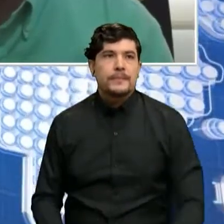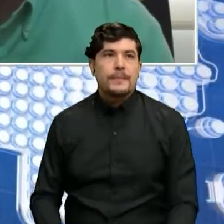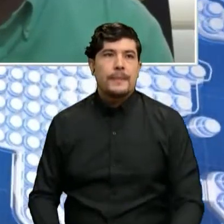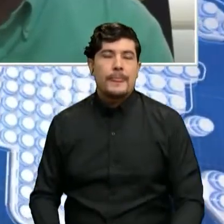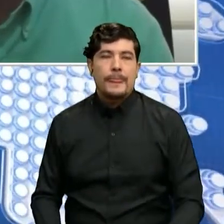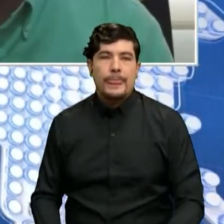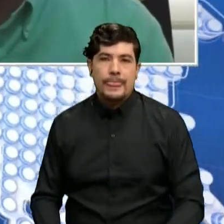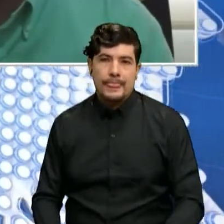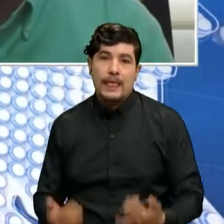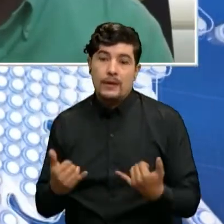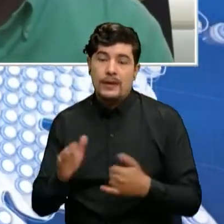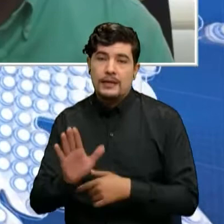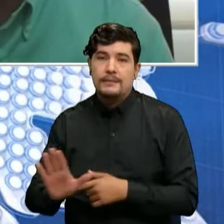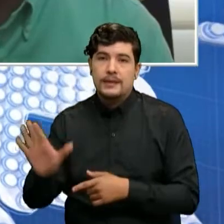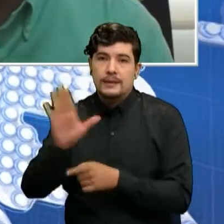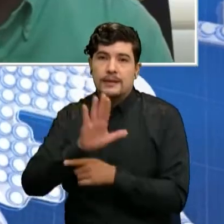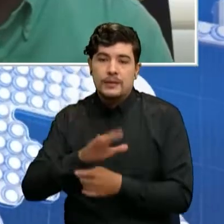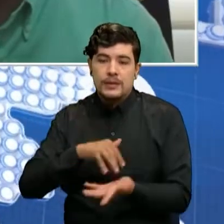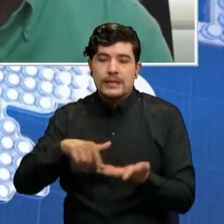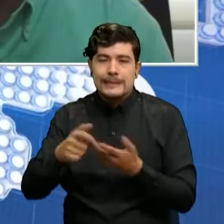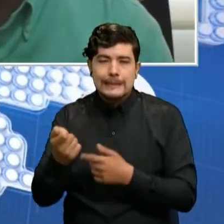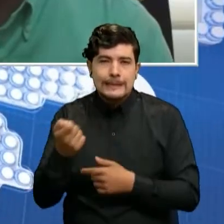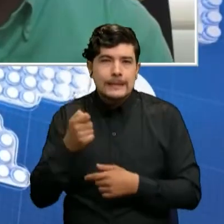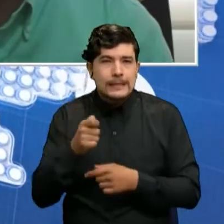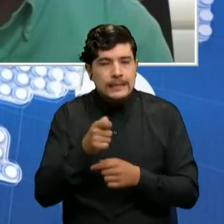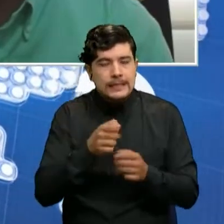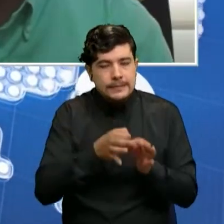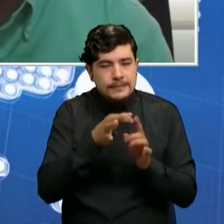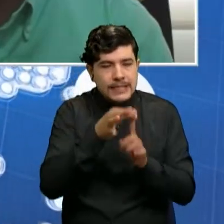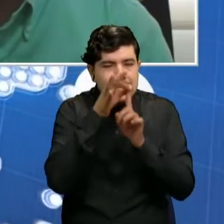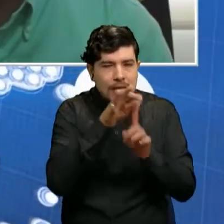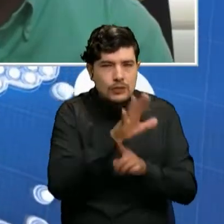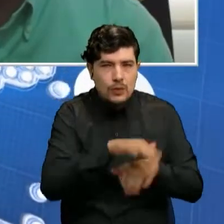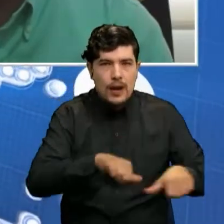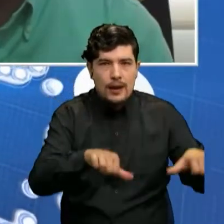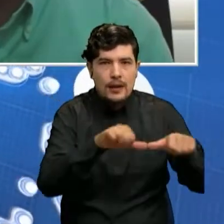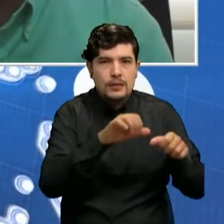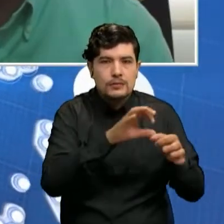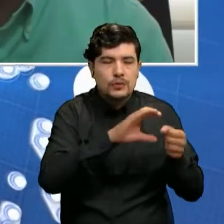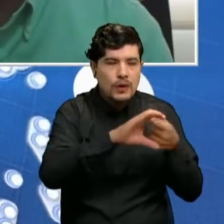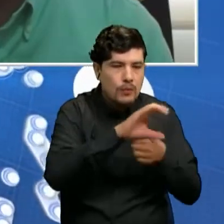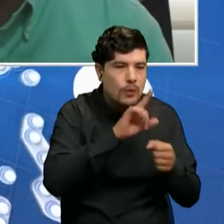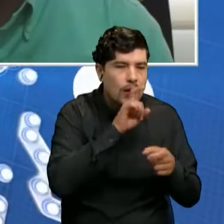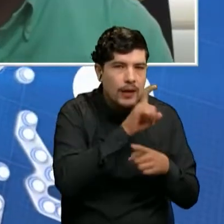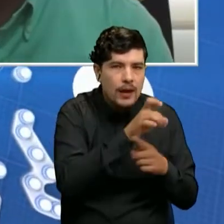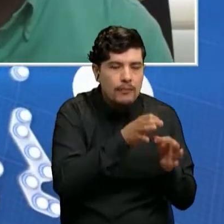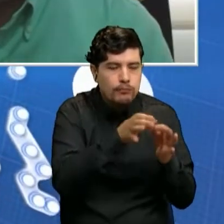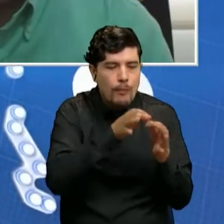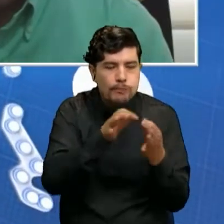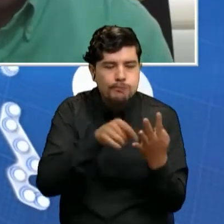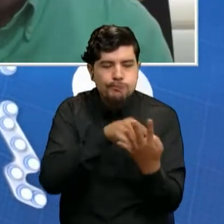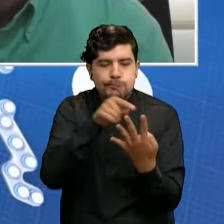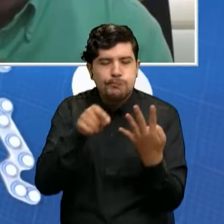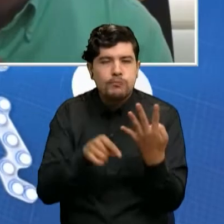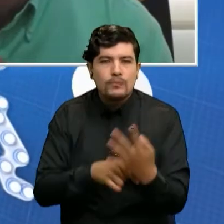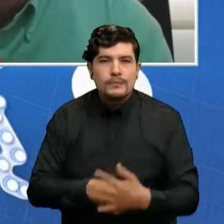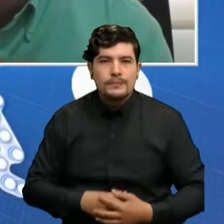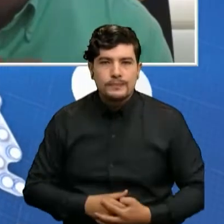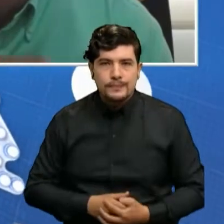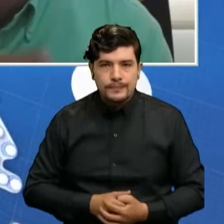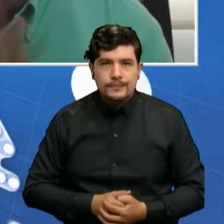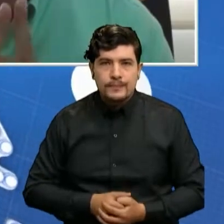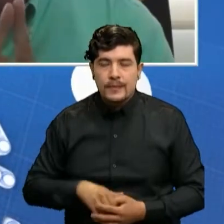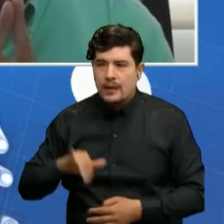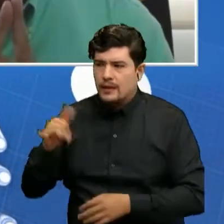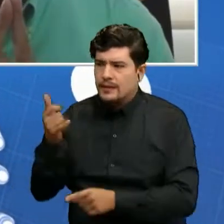departamento y específicamente el área metropolitana. Gobernador, usted lo ha dicho, esta tarde se van a reunir con las respectivas autoridades para tomar decisiones. ¿Usted tiene una lista